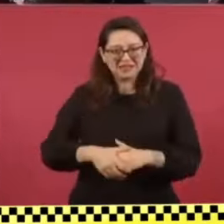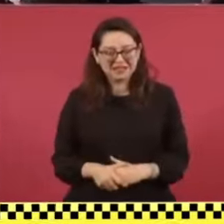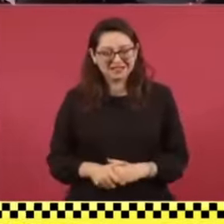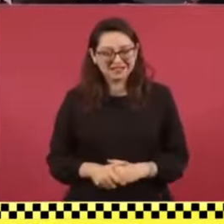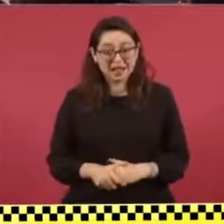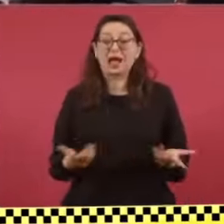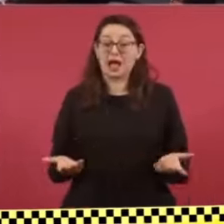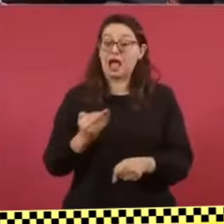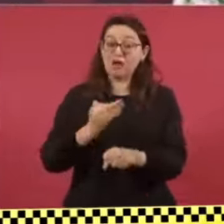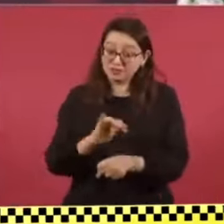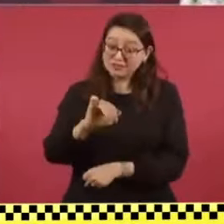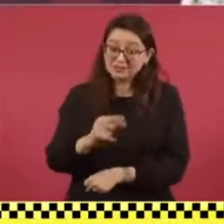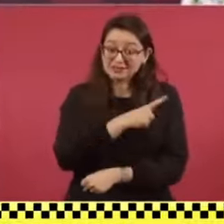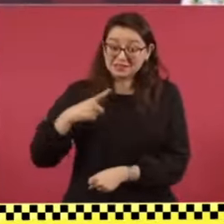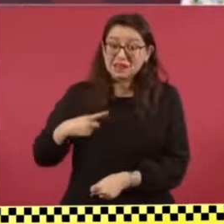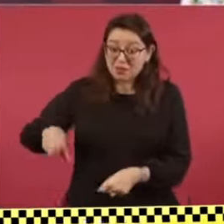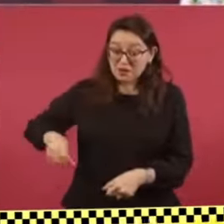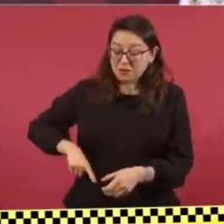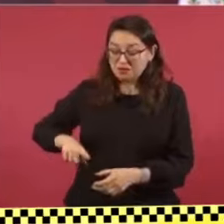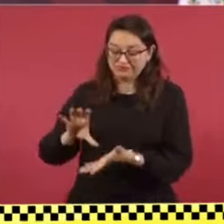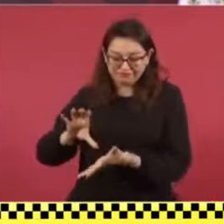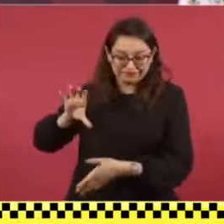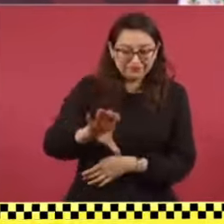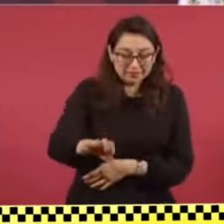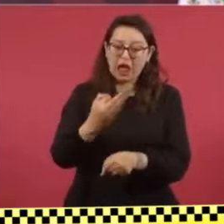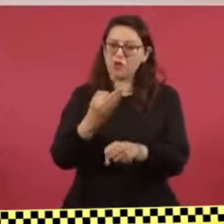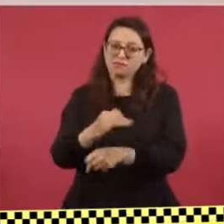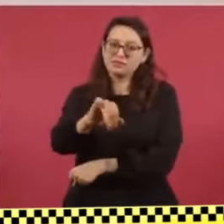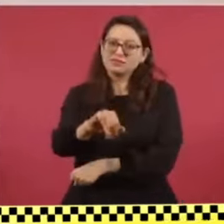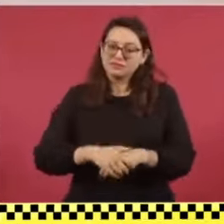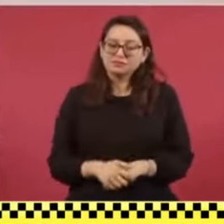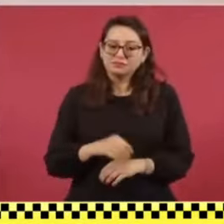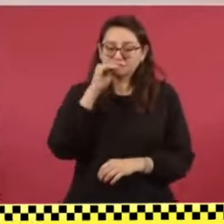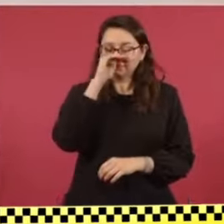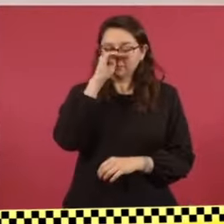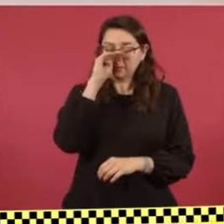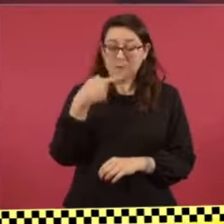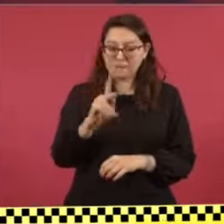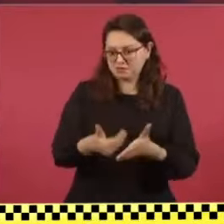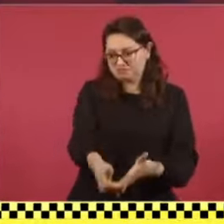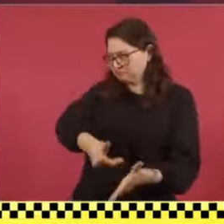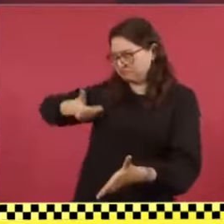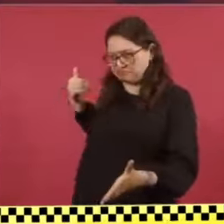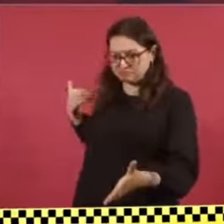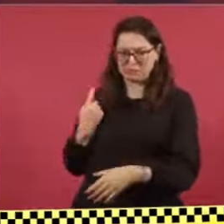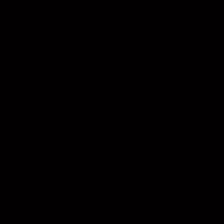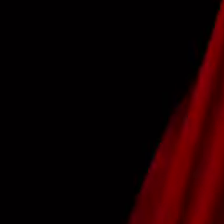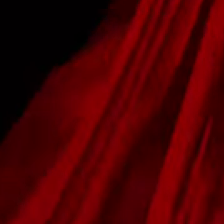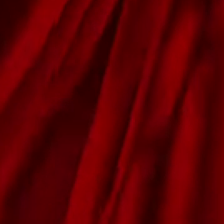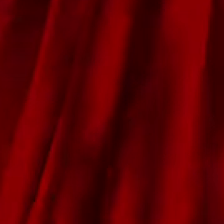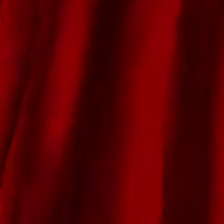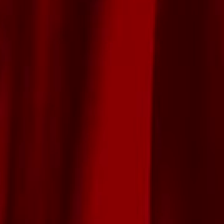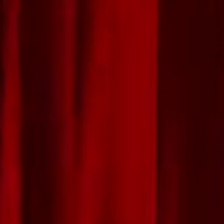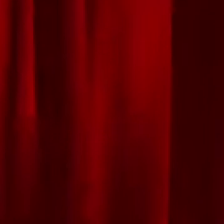para que sea gradual. Y después el sector empresarial. Pero de entrada, el gobierno no participa.